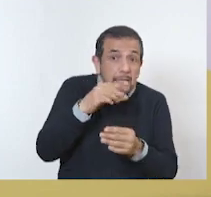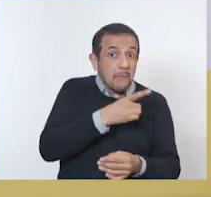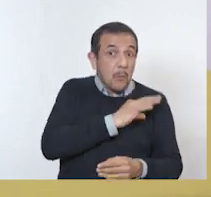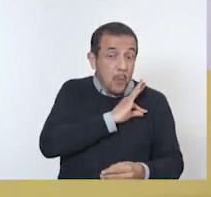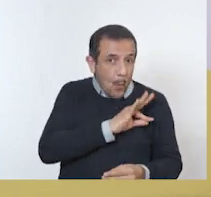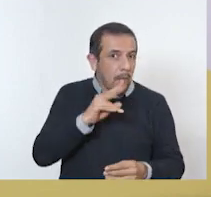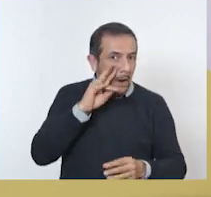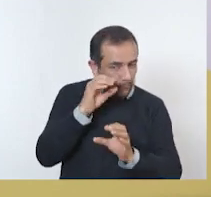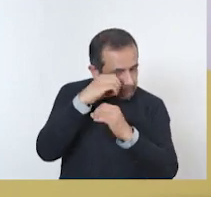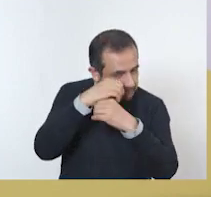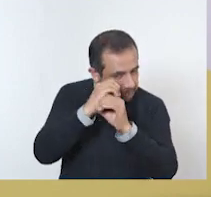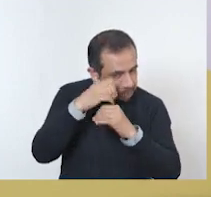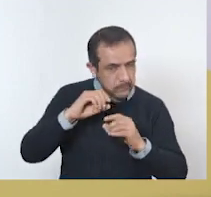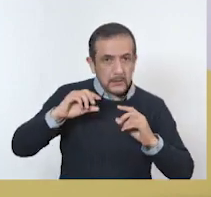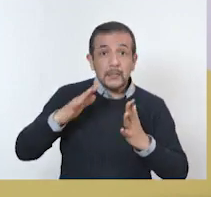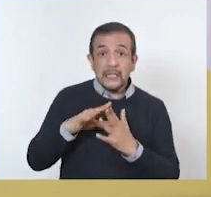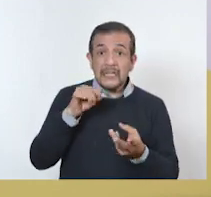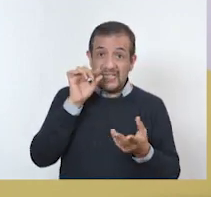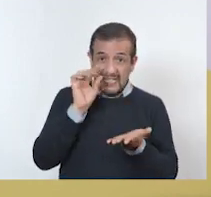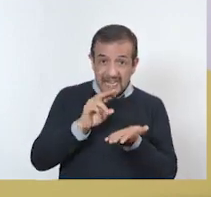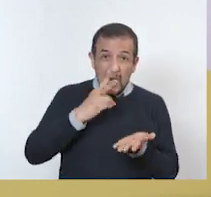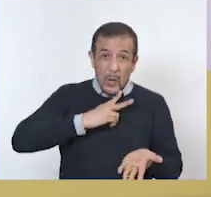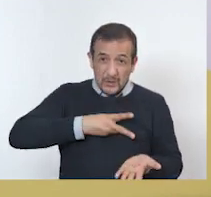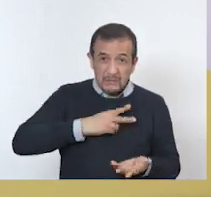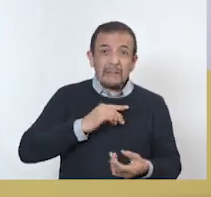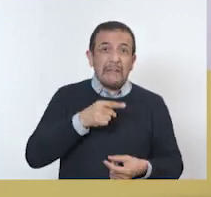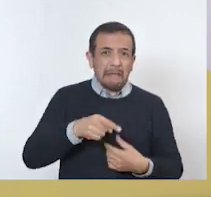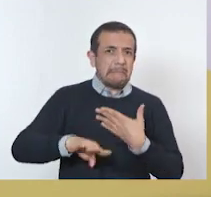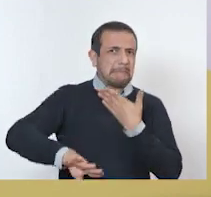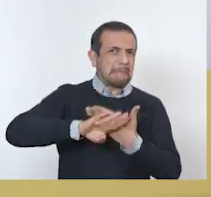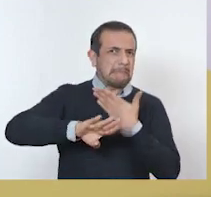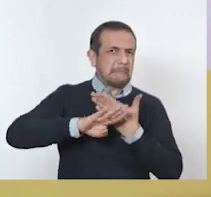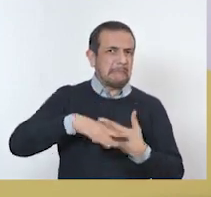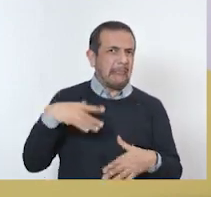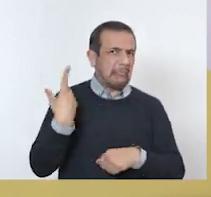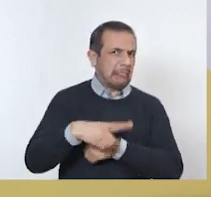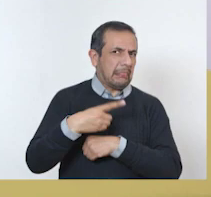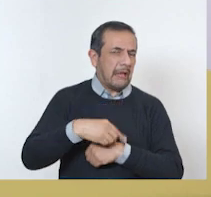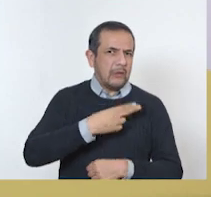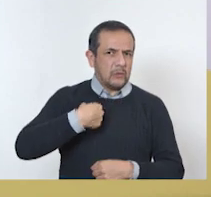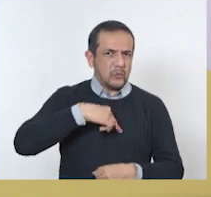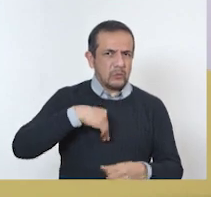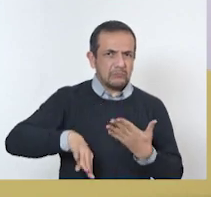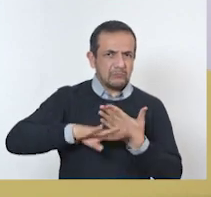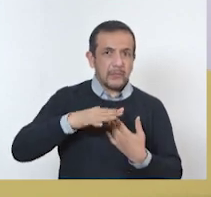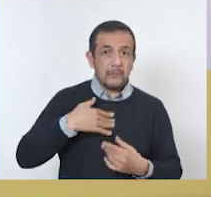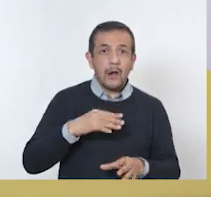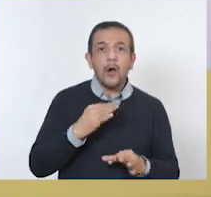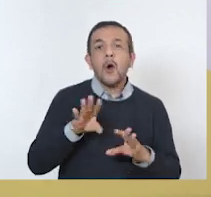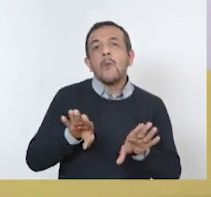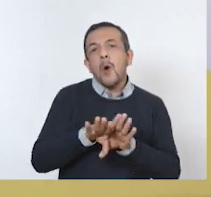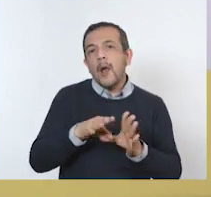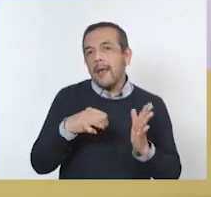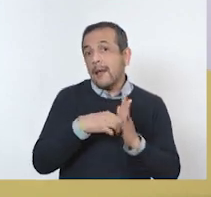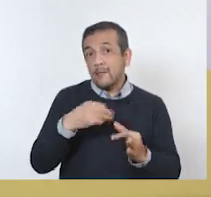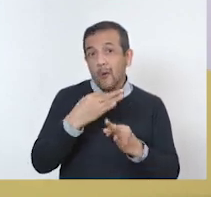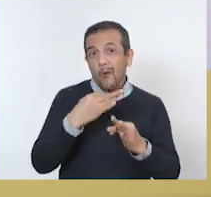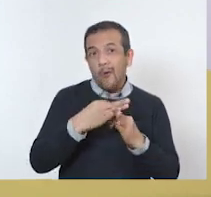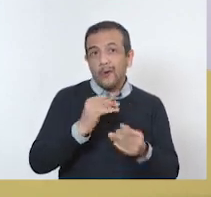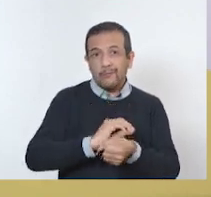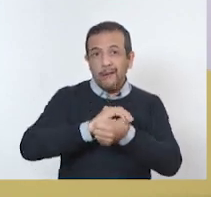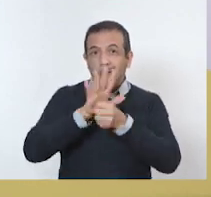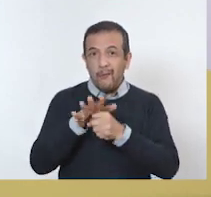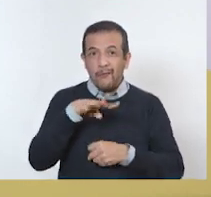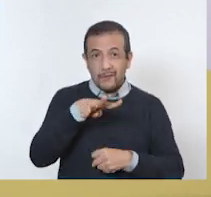por microscopio. Y estos pueden ocasionar muchos daños a nuestro organismo, como el ejemplo ahorita clásico es del COVID-19,